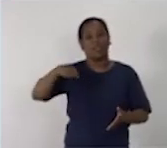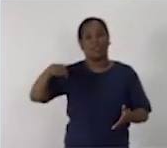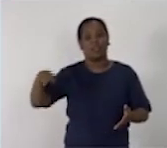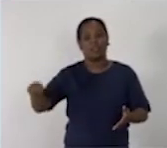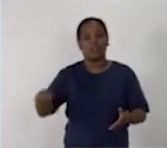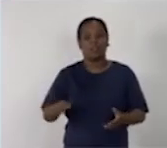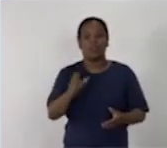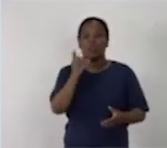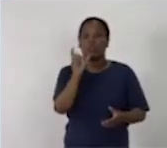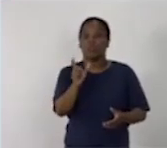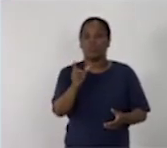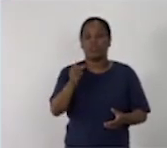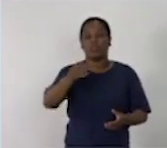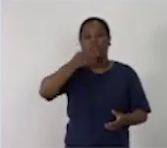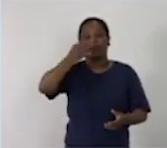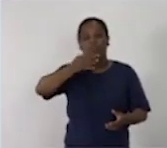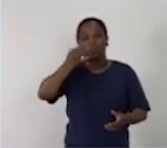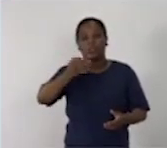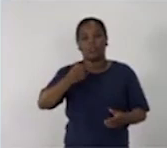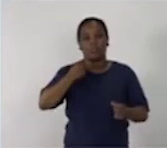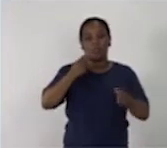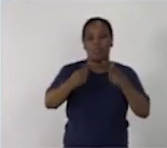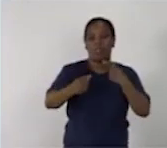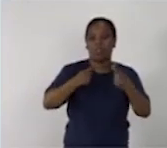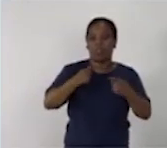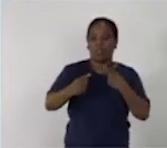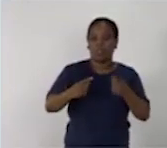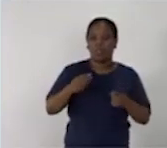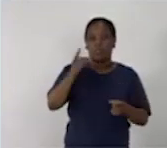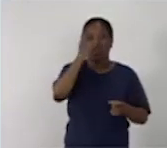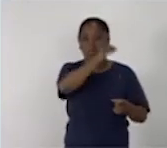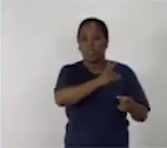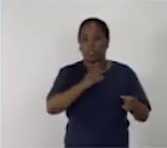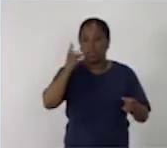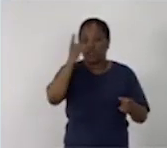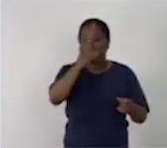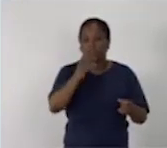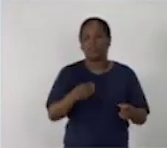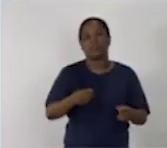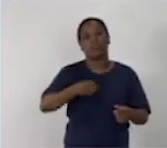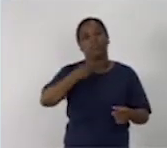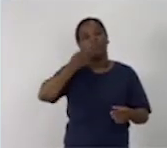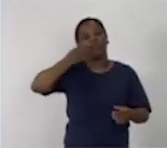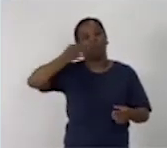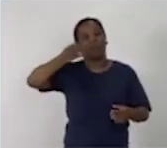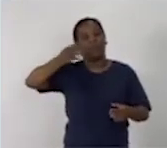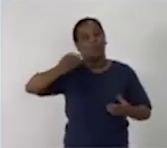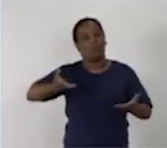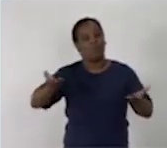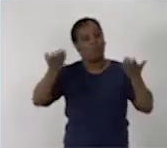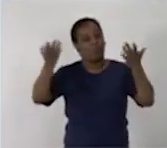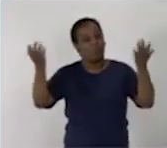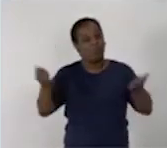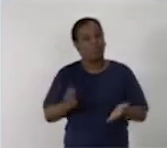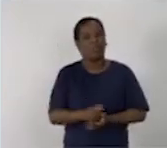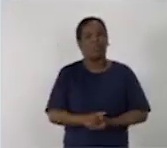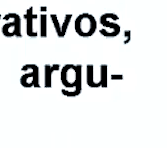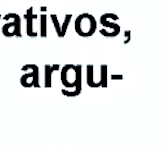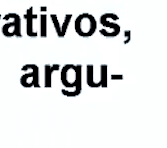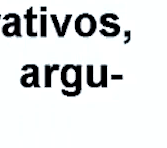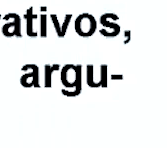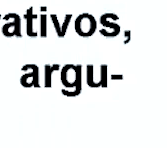deberán cuidar al escribir los textos narrativos, dialogados, descriptivos y argumentativos.